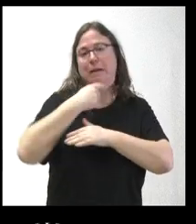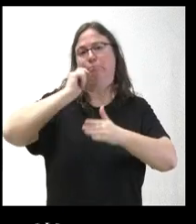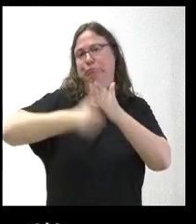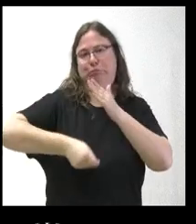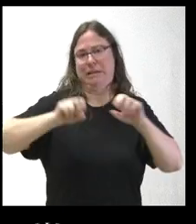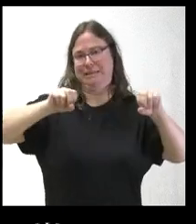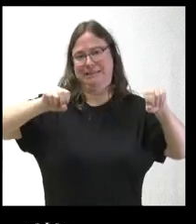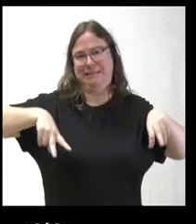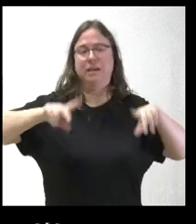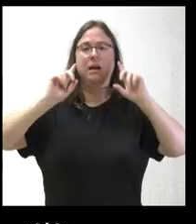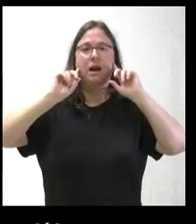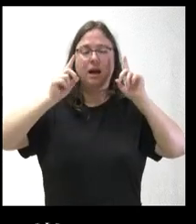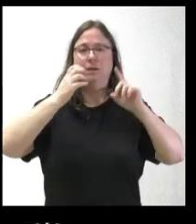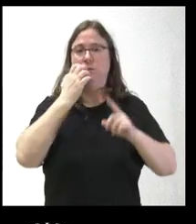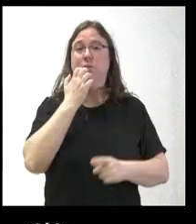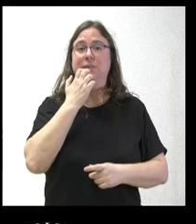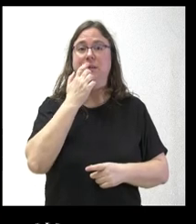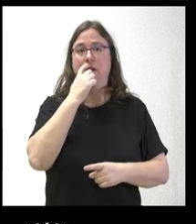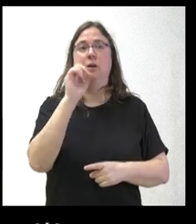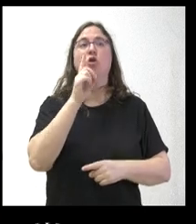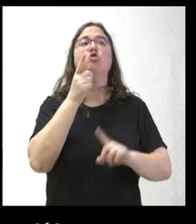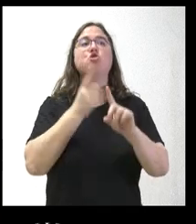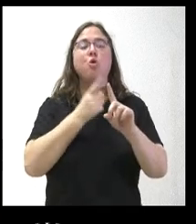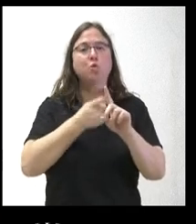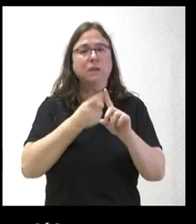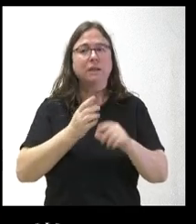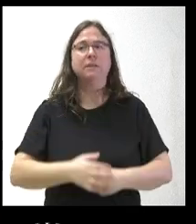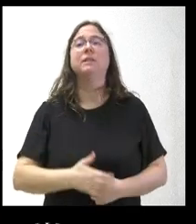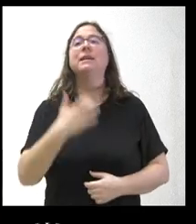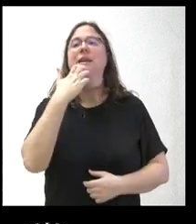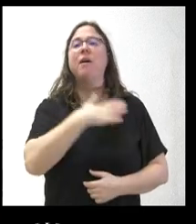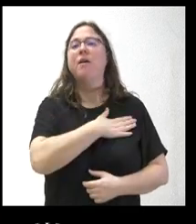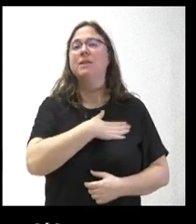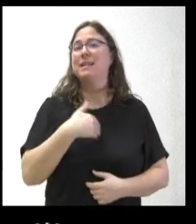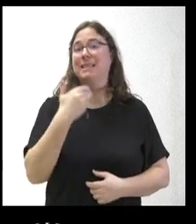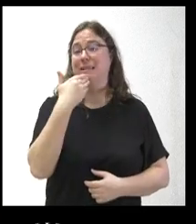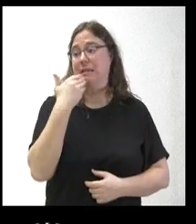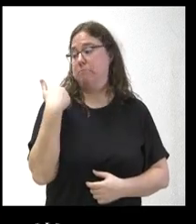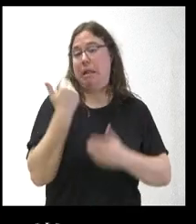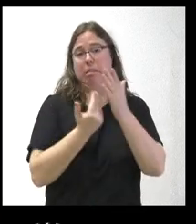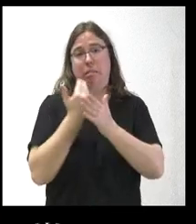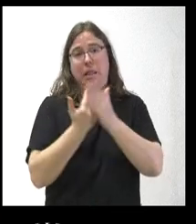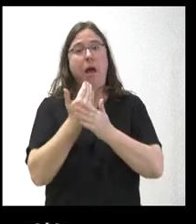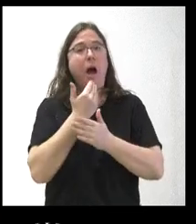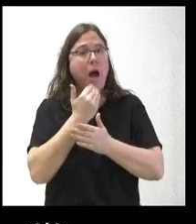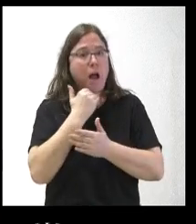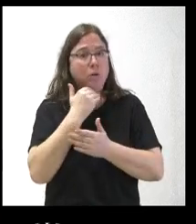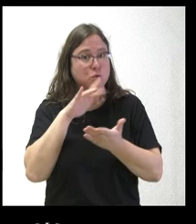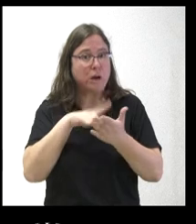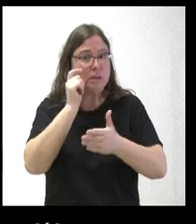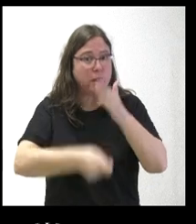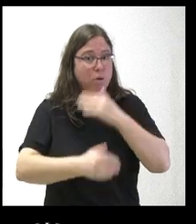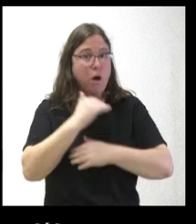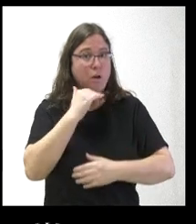uso en las instalaciones sanitarias. Quisiera saber si en estos pocos días de aplicación se ha llegado a producir alguna